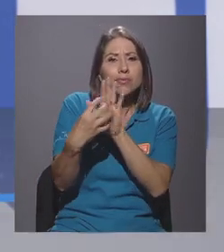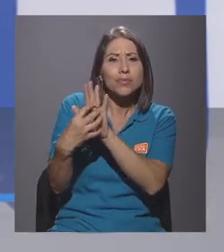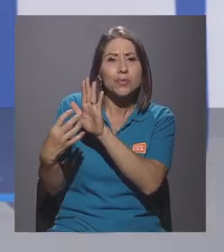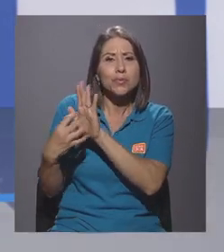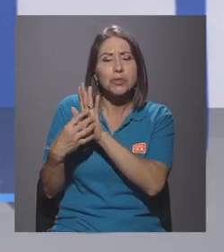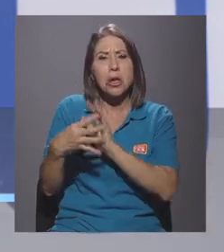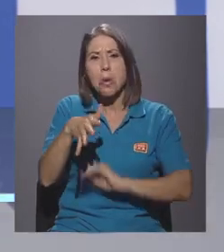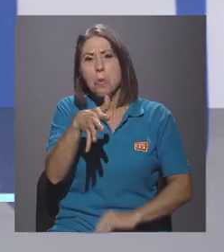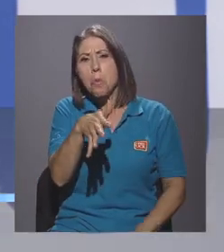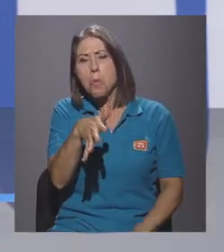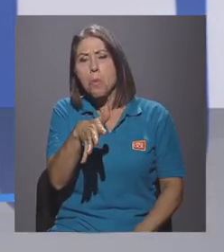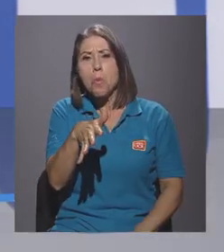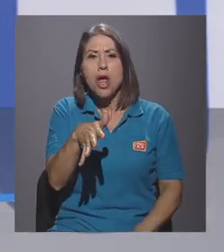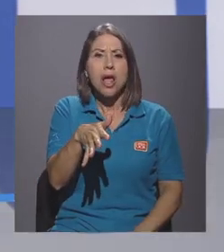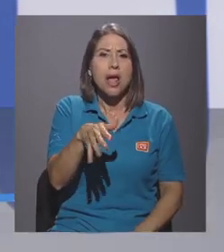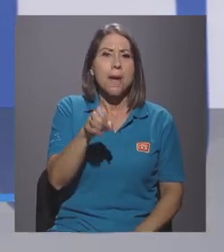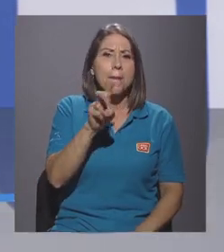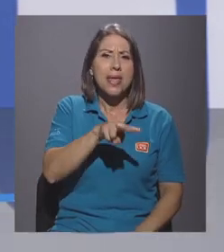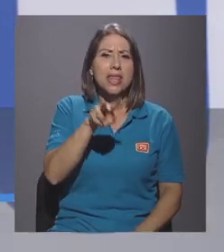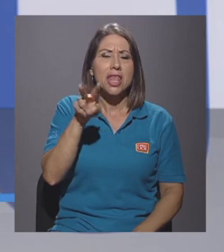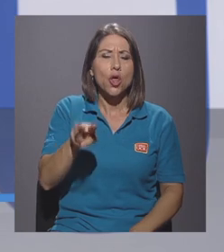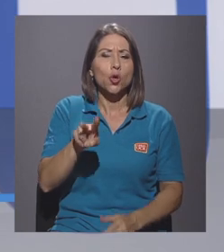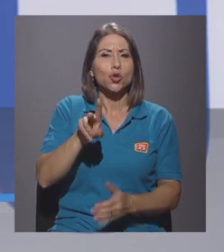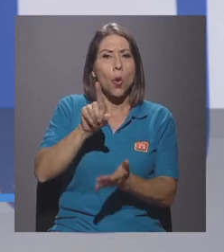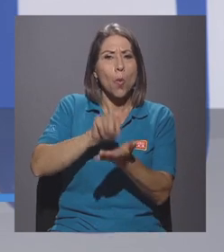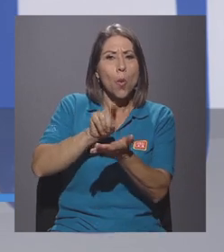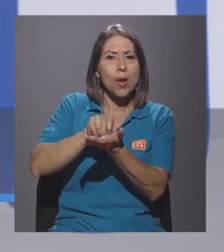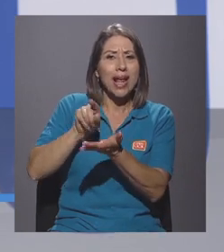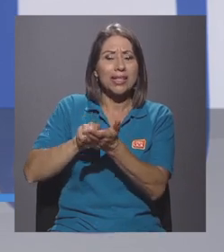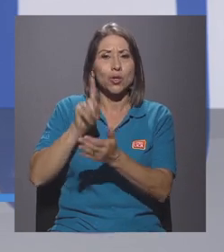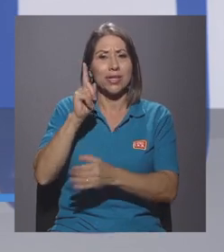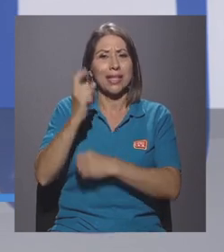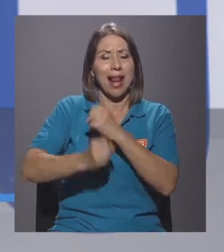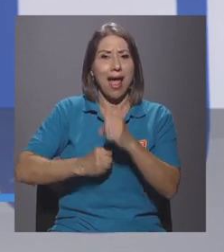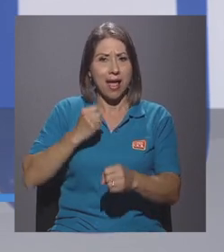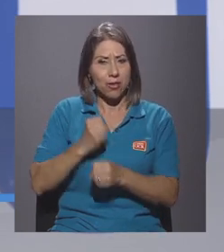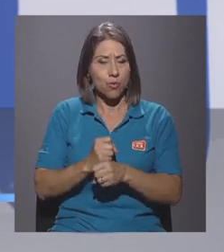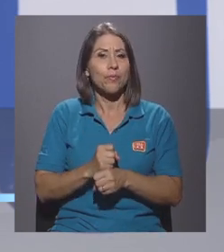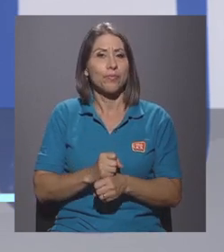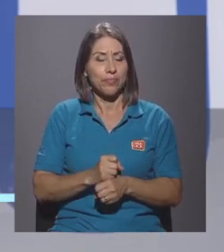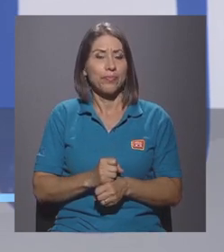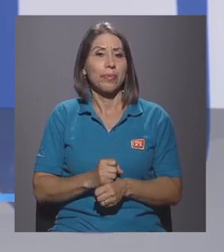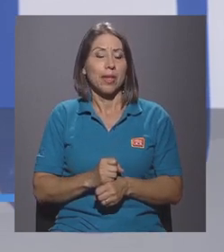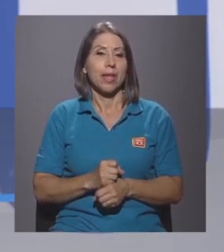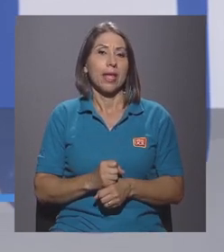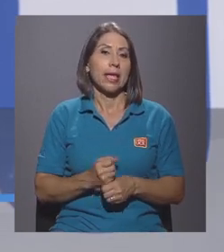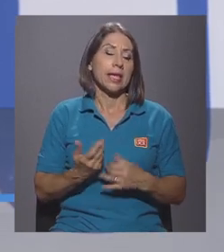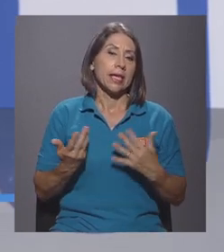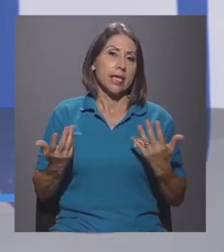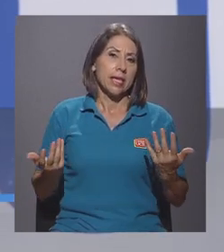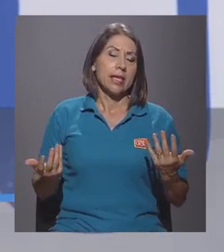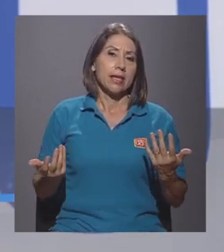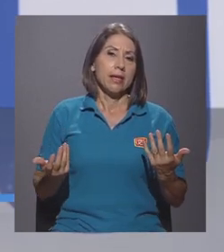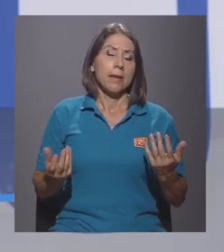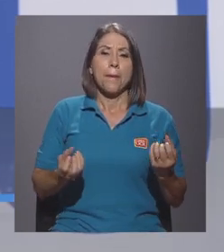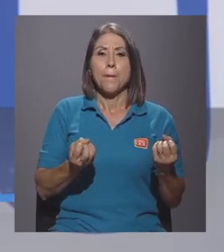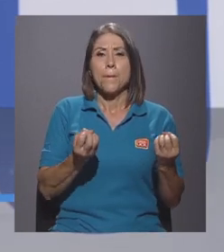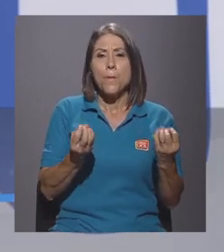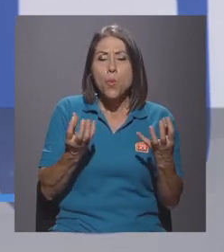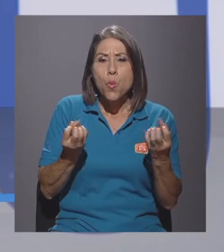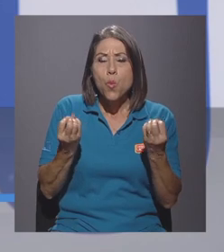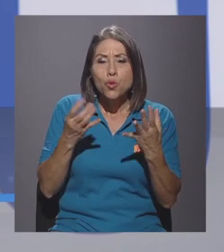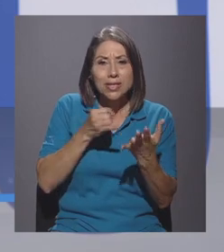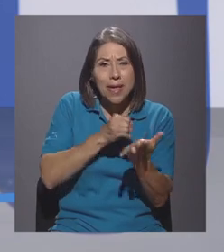un promedio de aproximadamente 22 publicaciones al año y mucha de esta